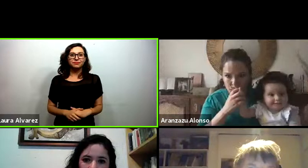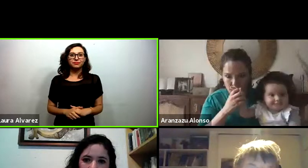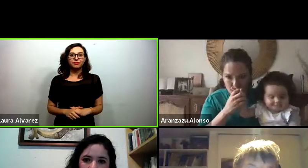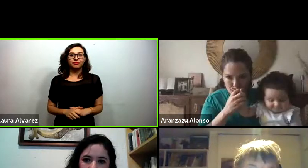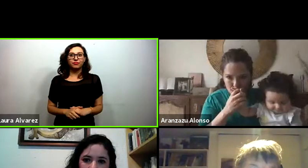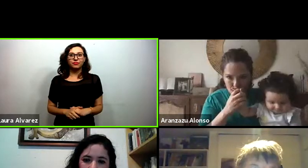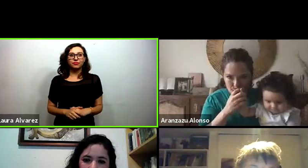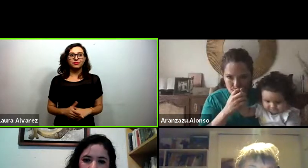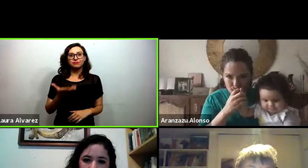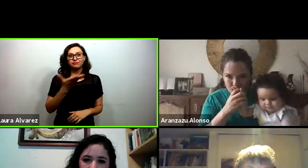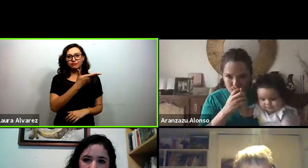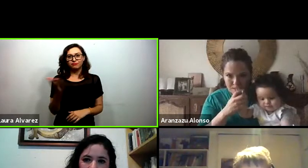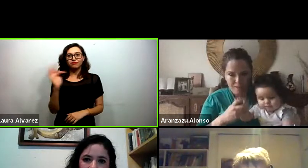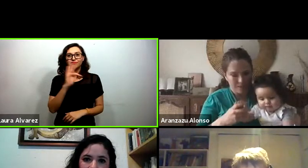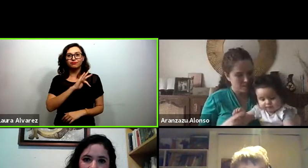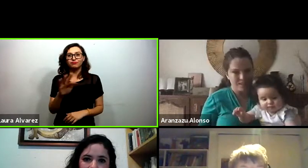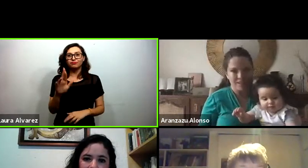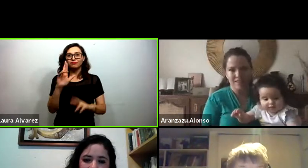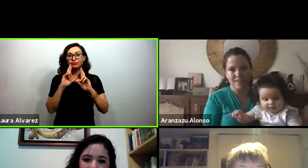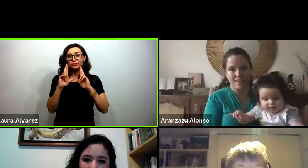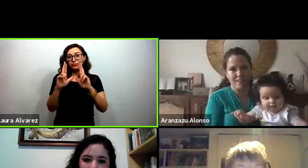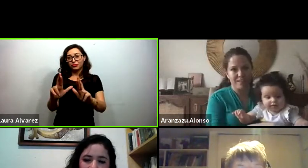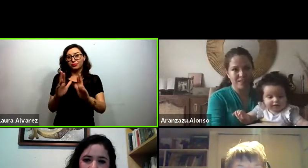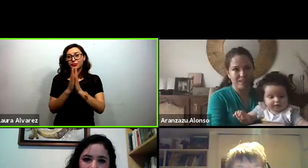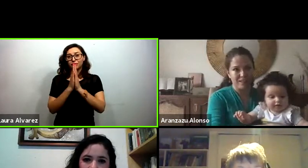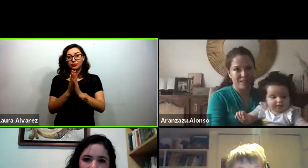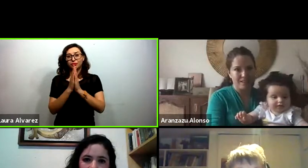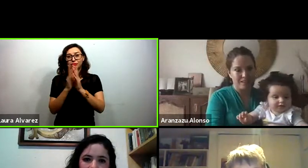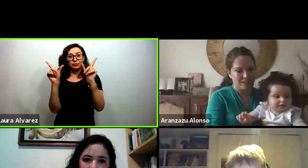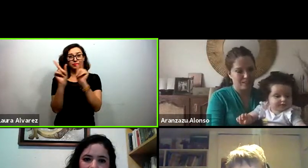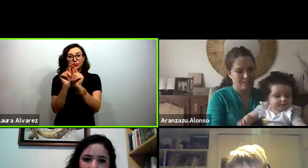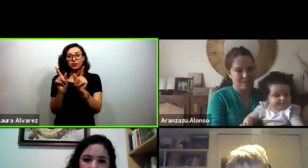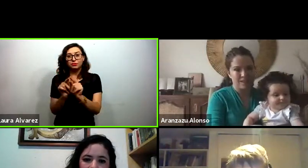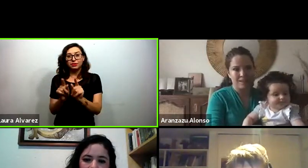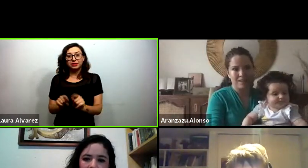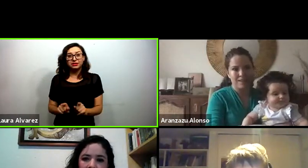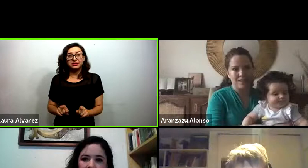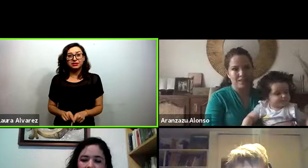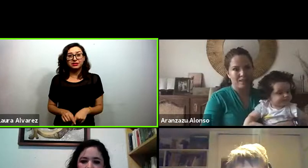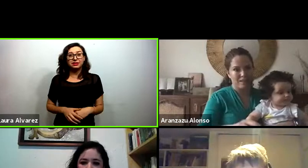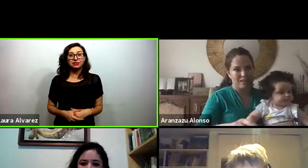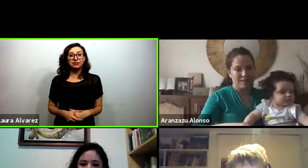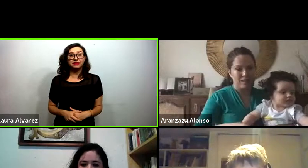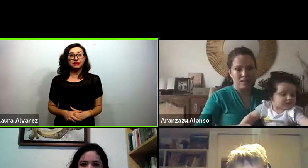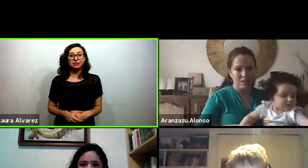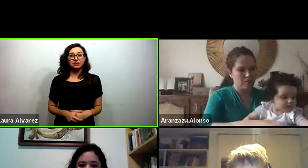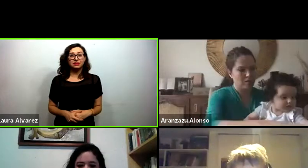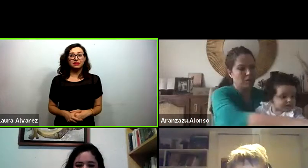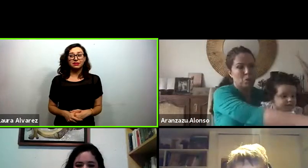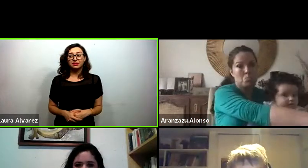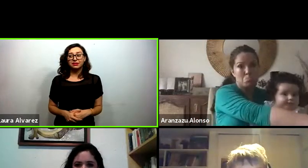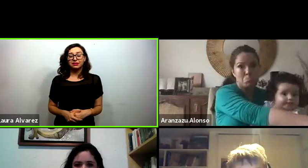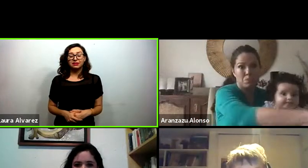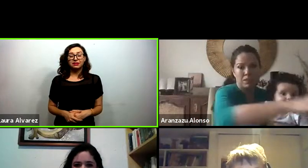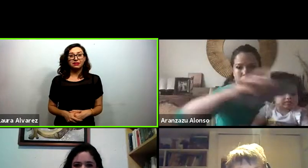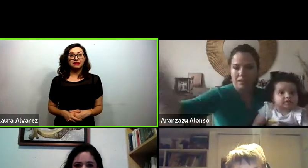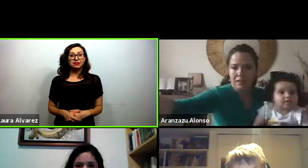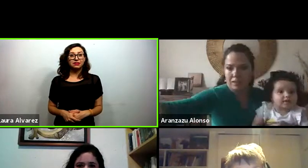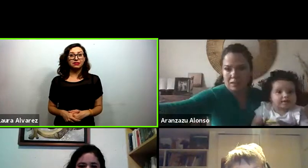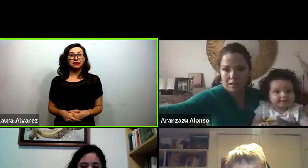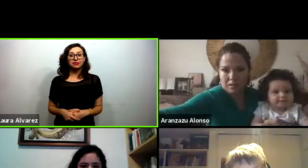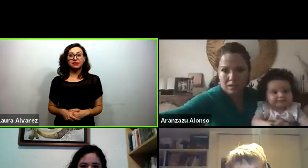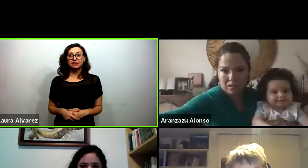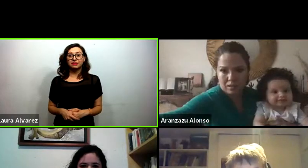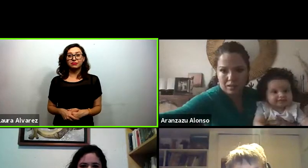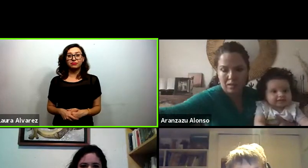panelistas que contesten es que traten de contestar lo más breve que se pueda hay una pregunta de